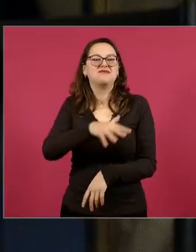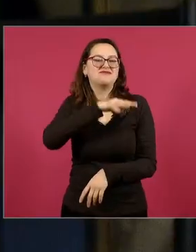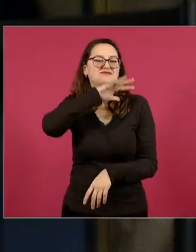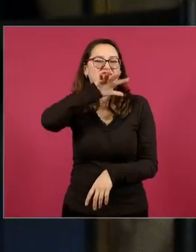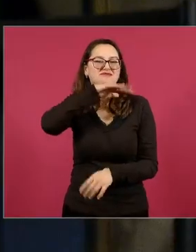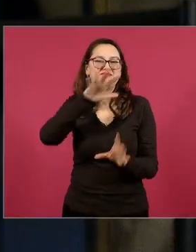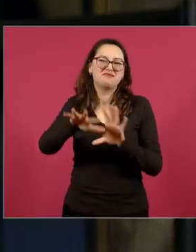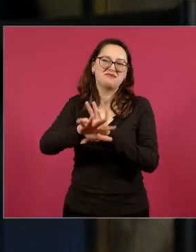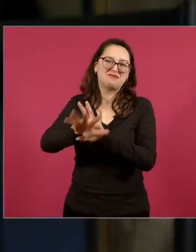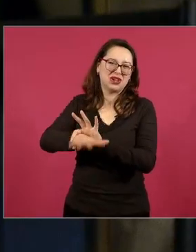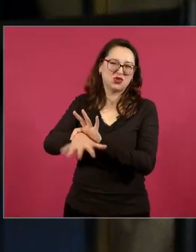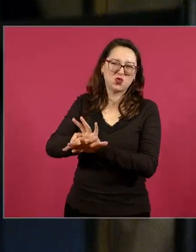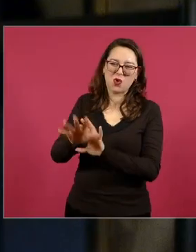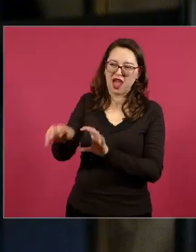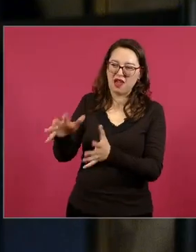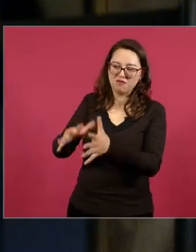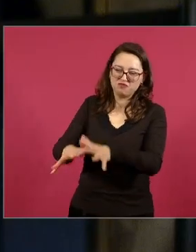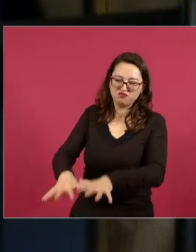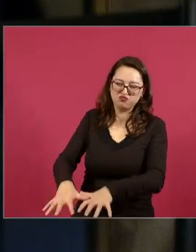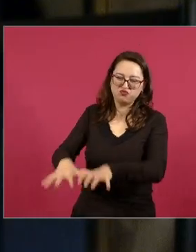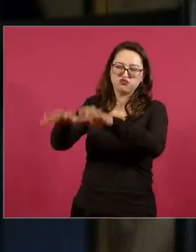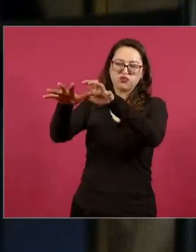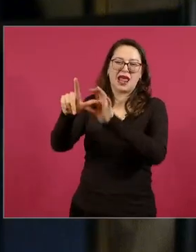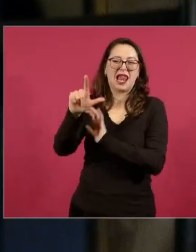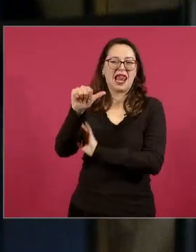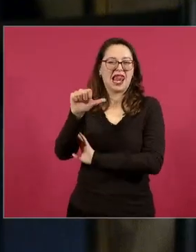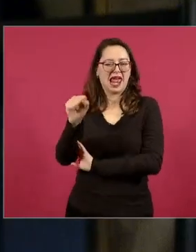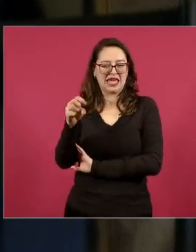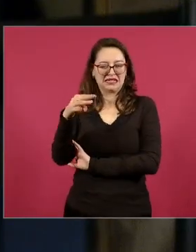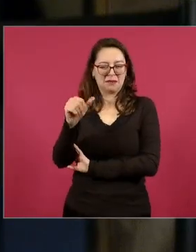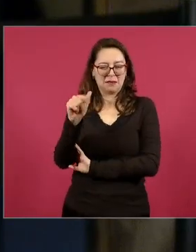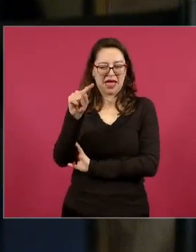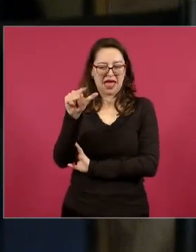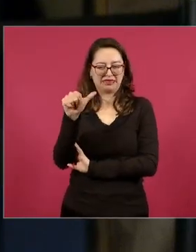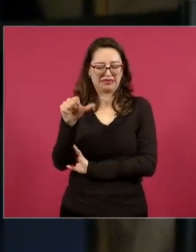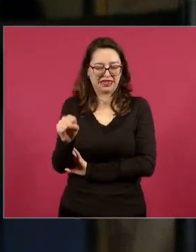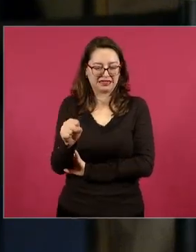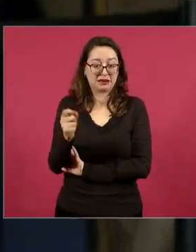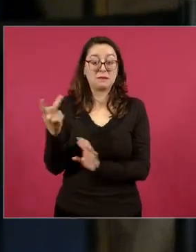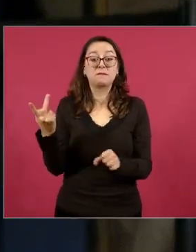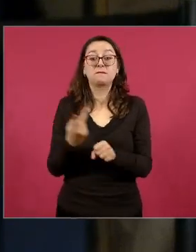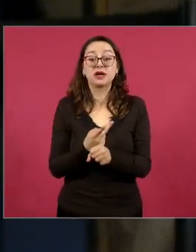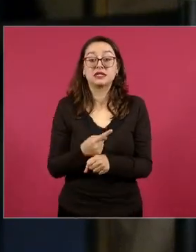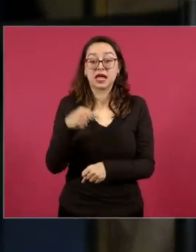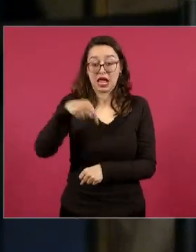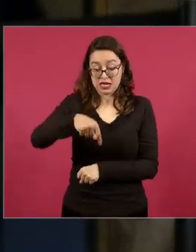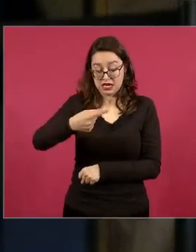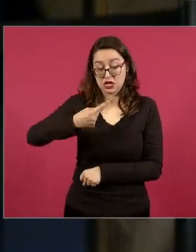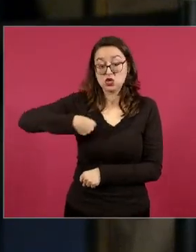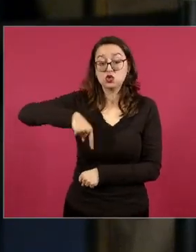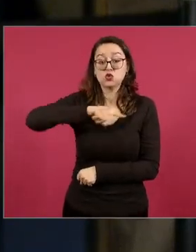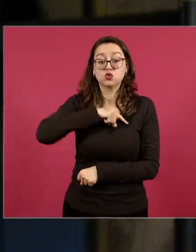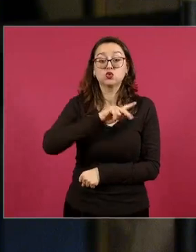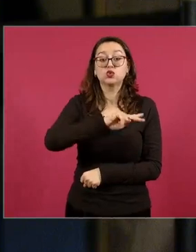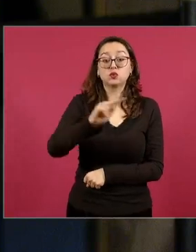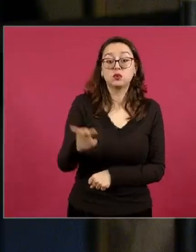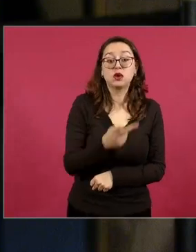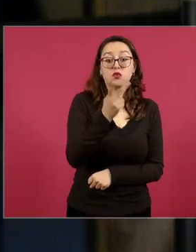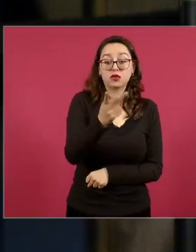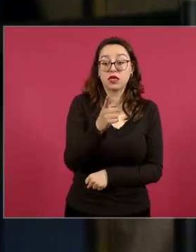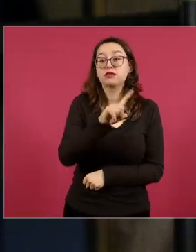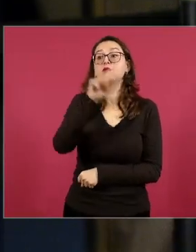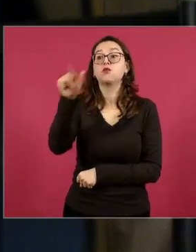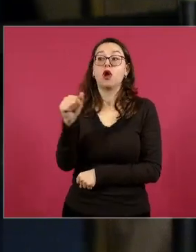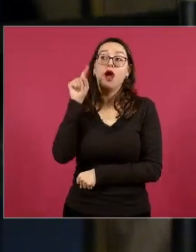sanitario que se va a hacer allá en Coatzacoalcos estuvo la secretaria al siguiente día de que se lo volvimos a comentar que nos comente eso y dos